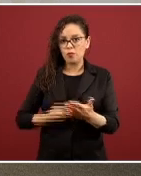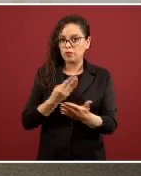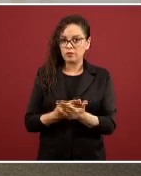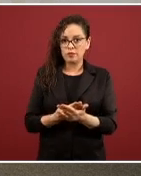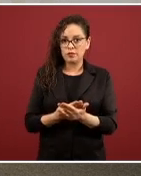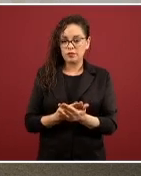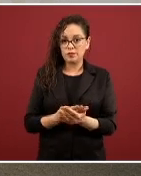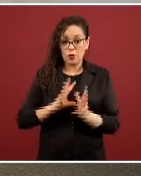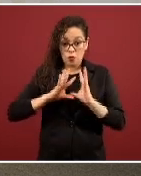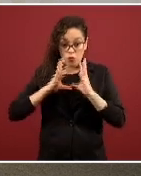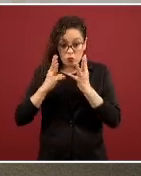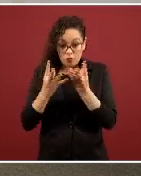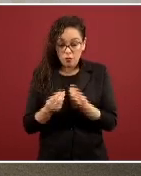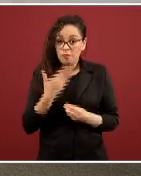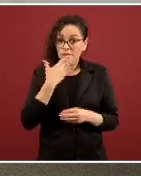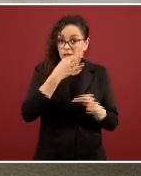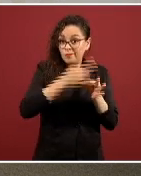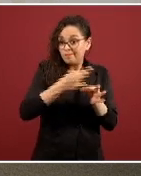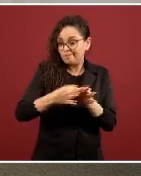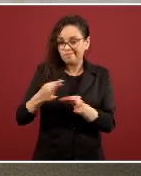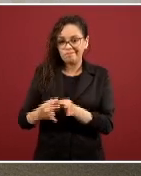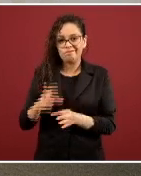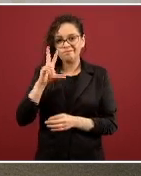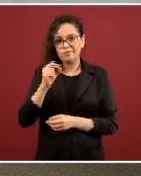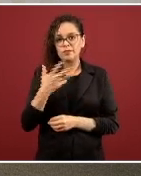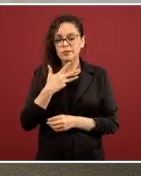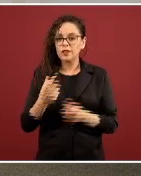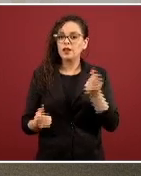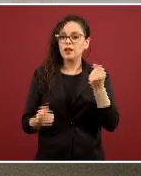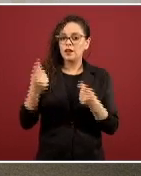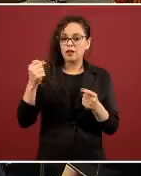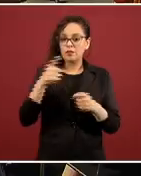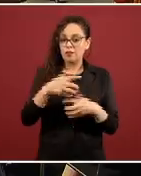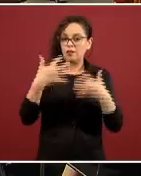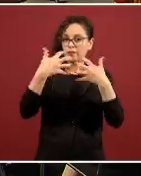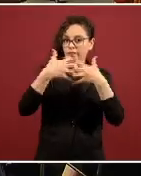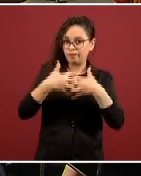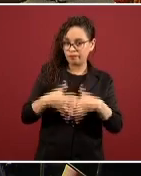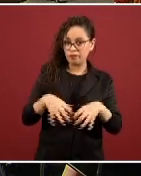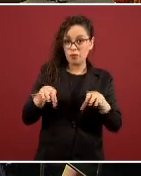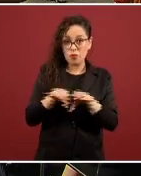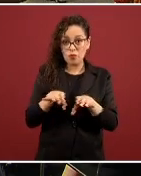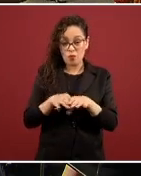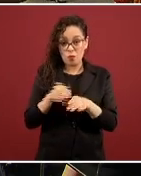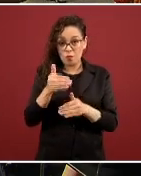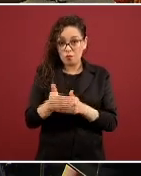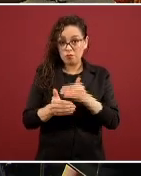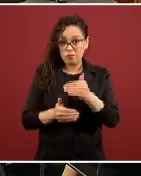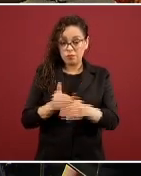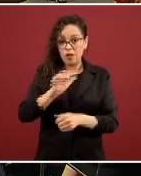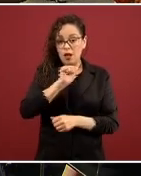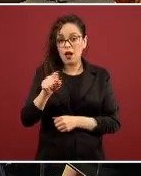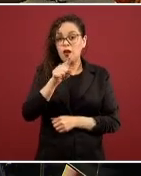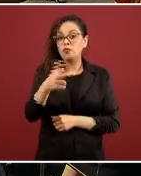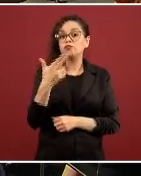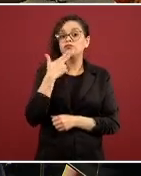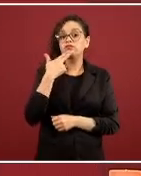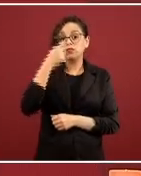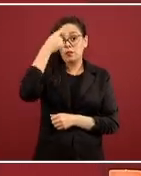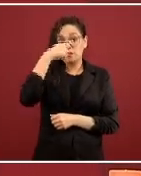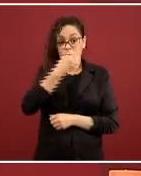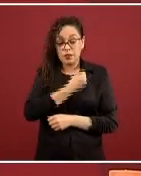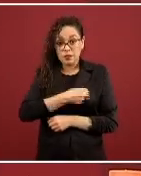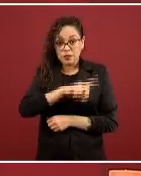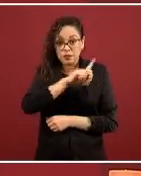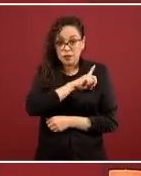factibles. Los procesos de fabricación de este tipo de dispositivos, dado su uso en salud, su uso